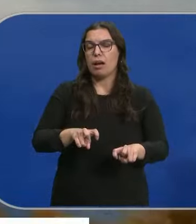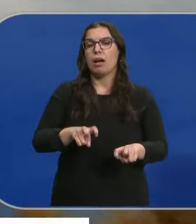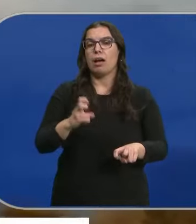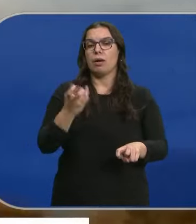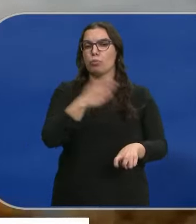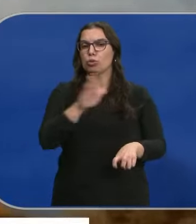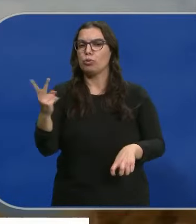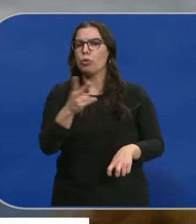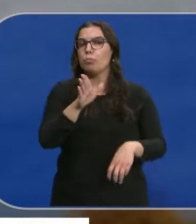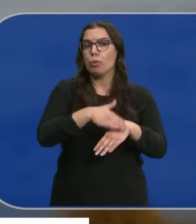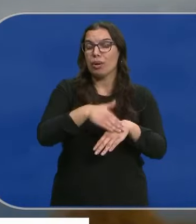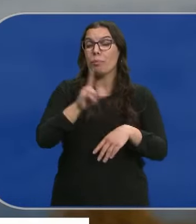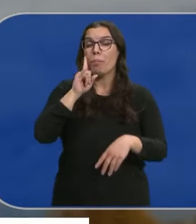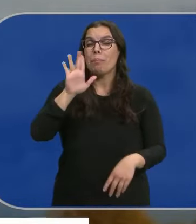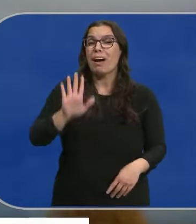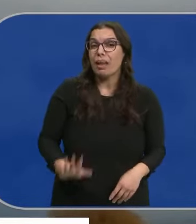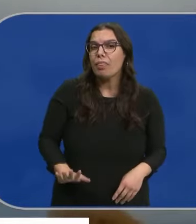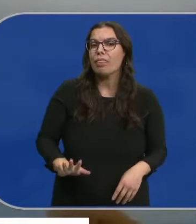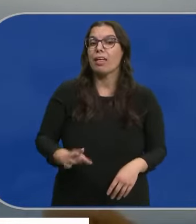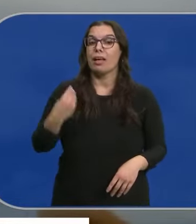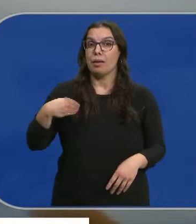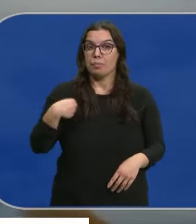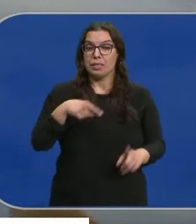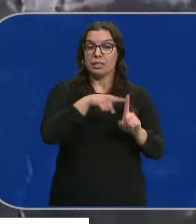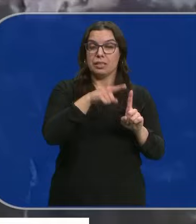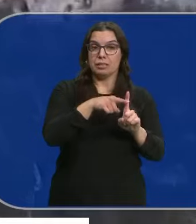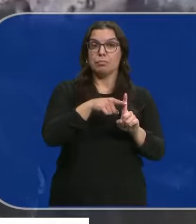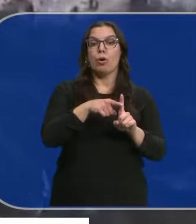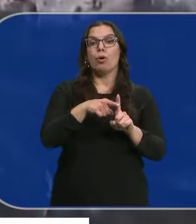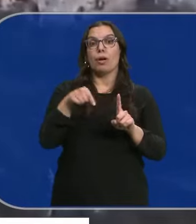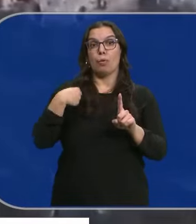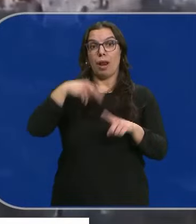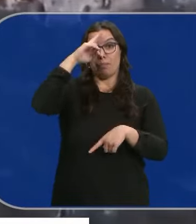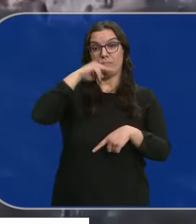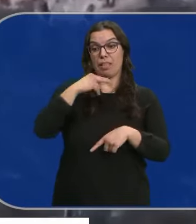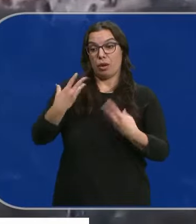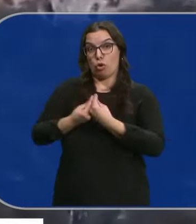de momento La hipótesis que gana mayor fuerza Es la de que el varón se arrojó al vacío Junto al niño